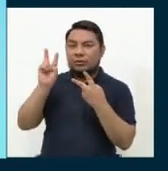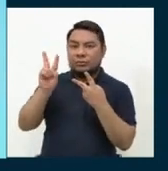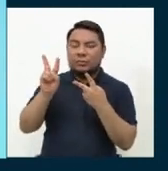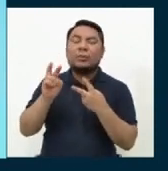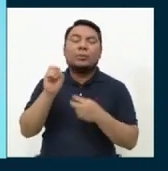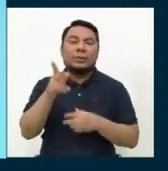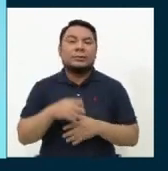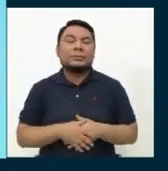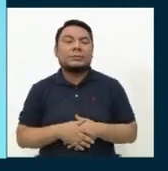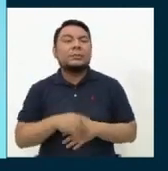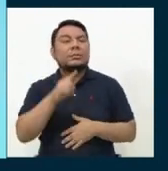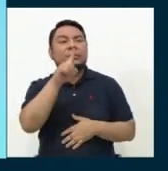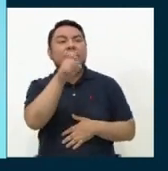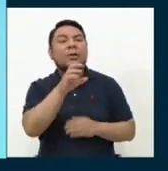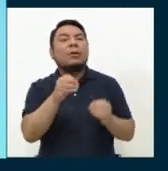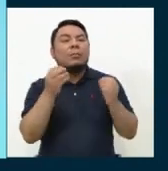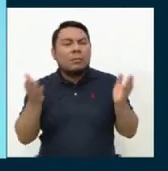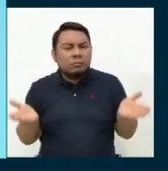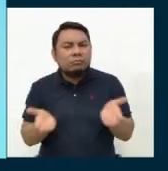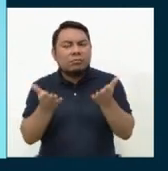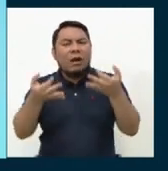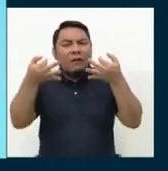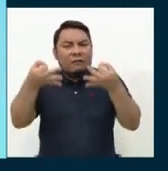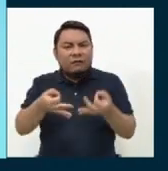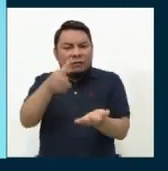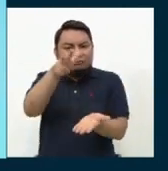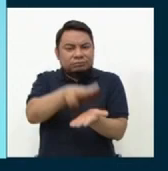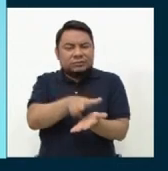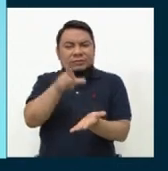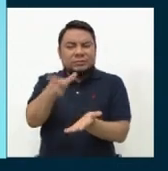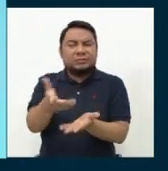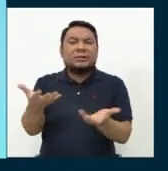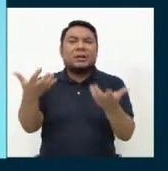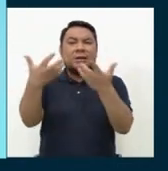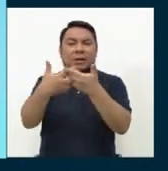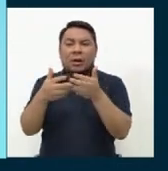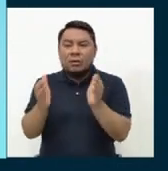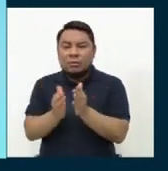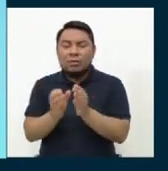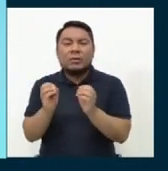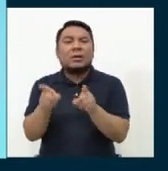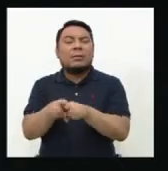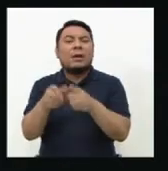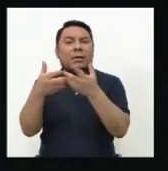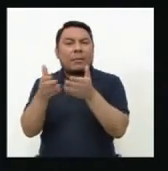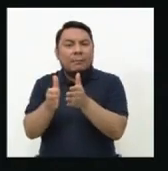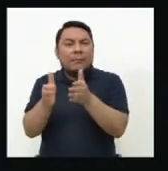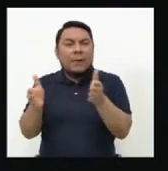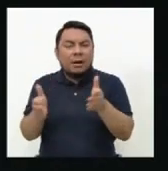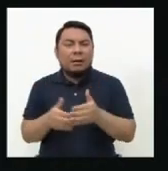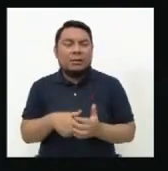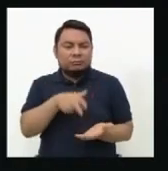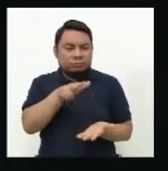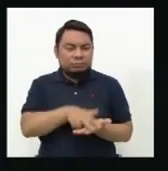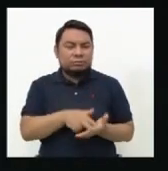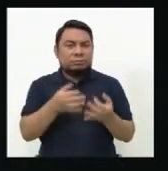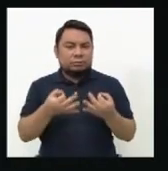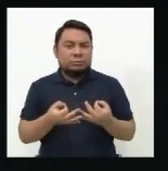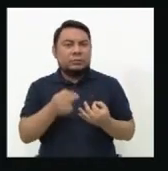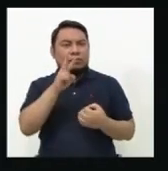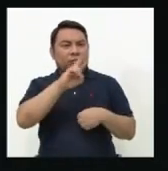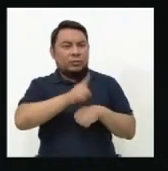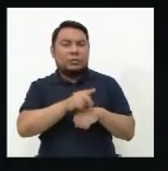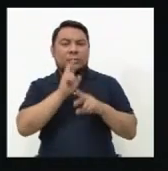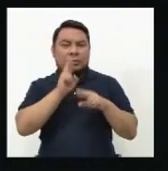número dos. ¿Cómo incentivar la formalización en el sector de la pequeña y mediana empresa? Tiene usted dos minutos